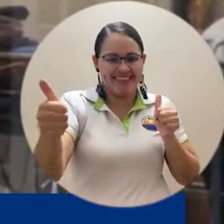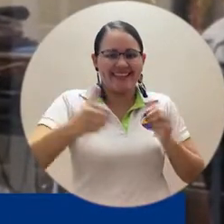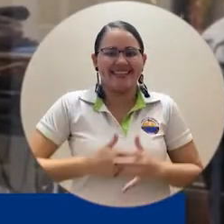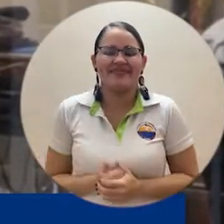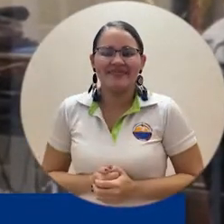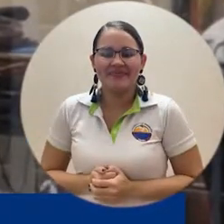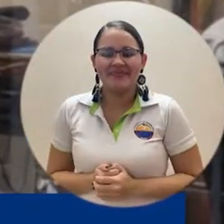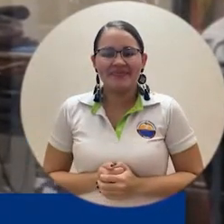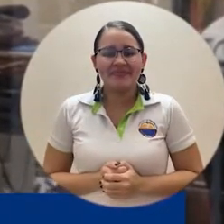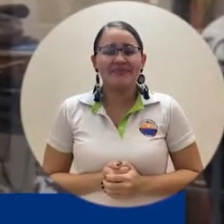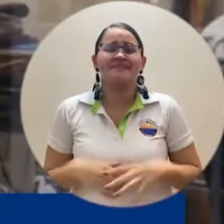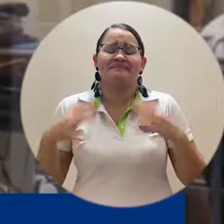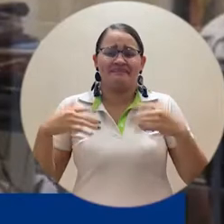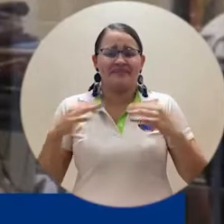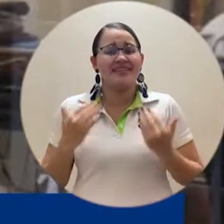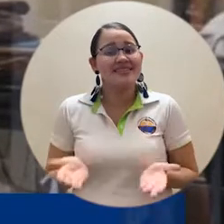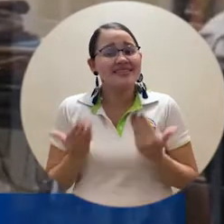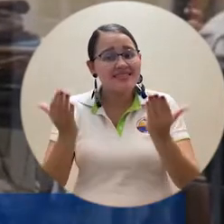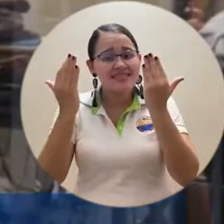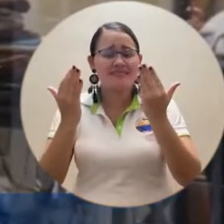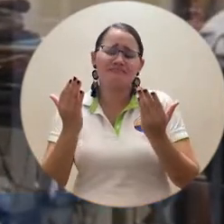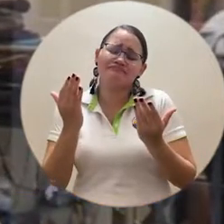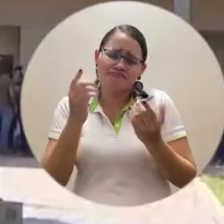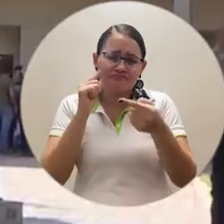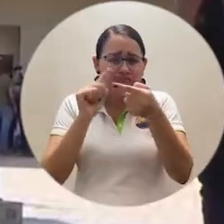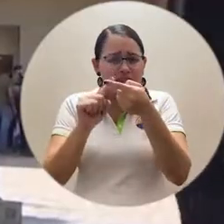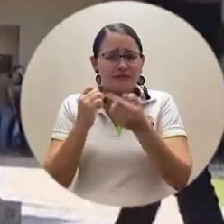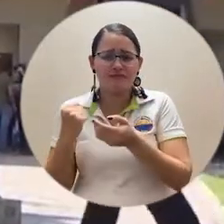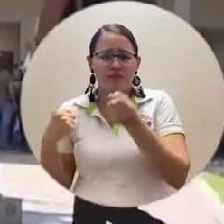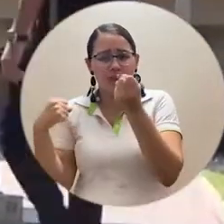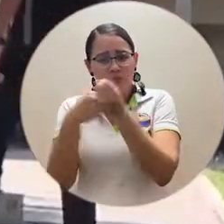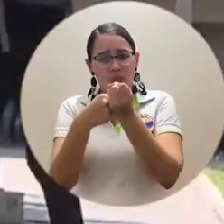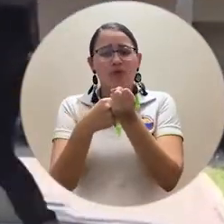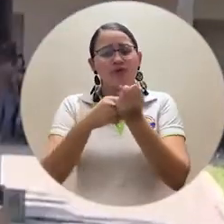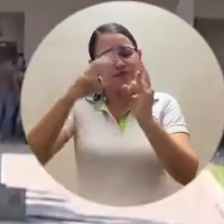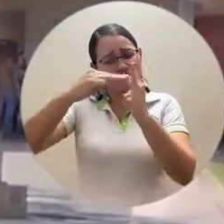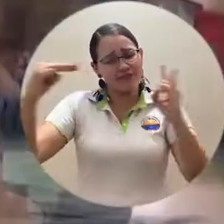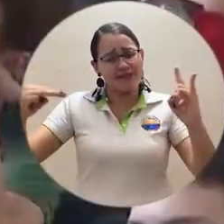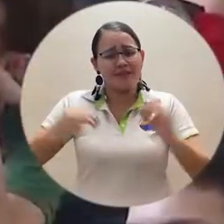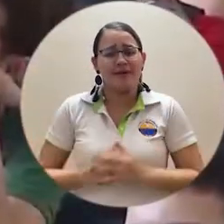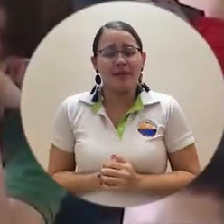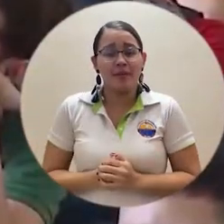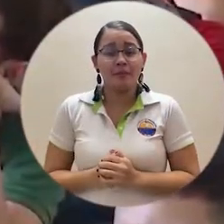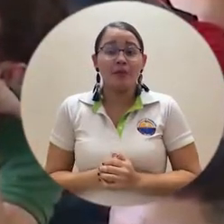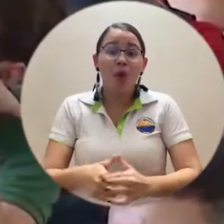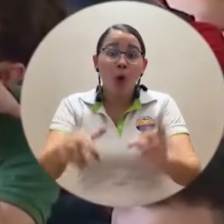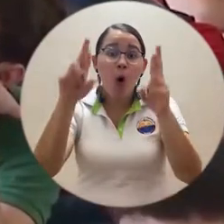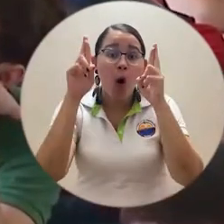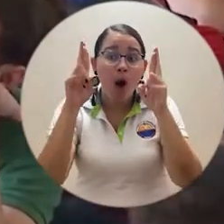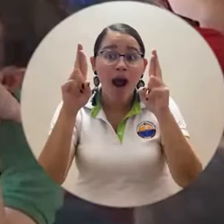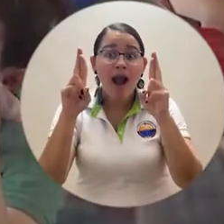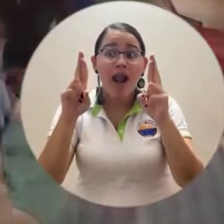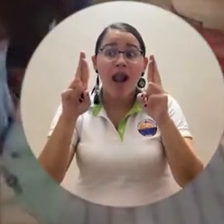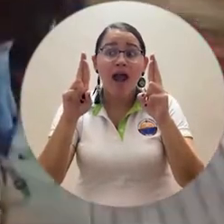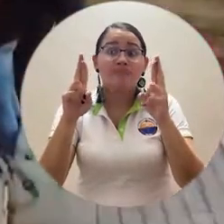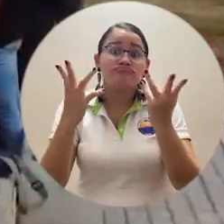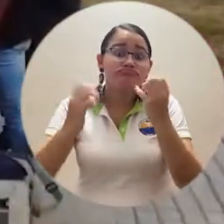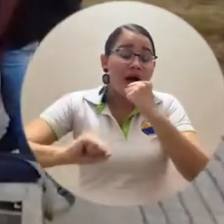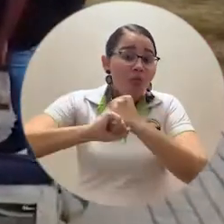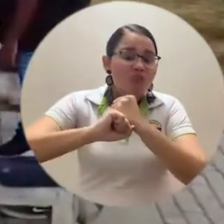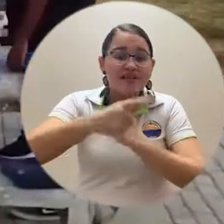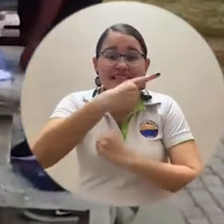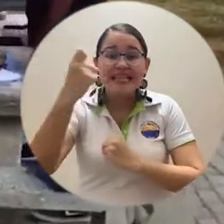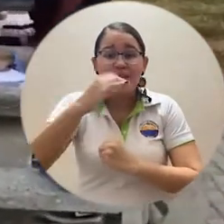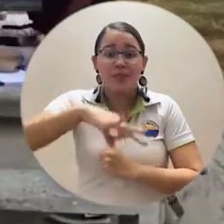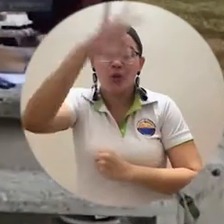millones a la Universidad del Magdalena para seguir financiando, ojalá al 100%, el